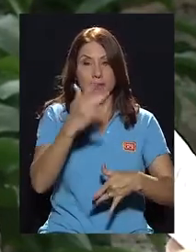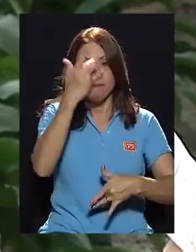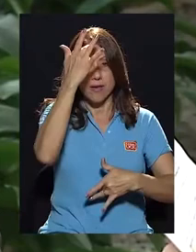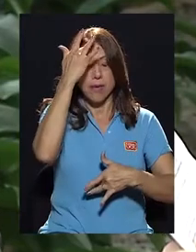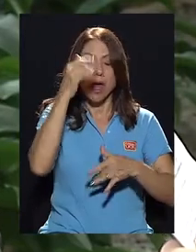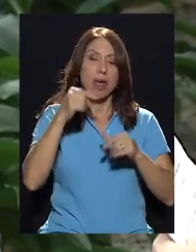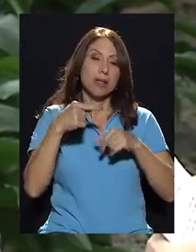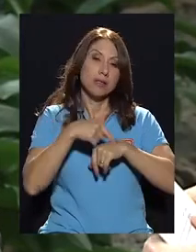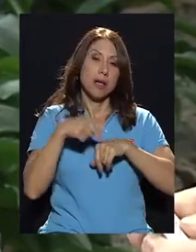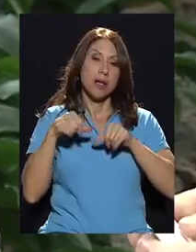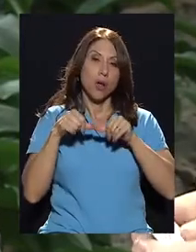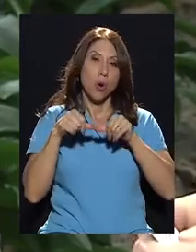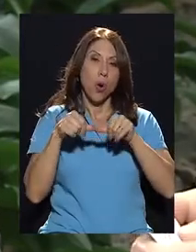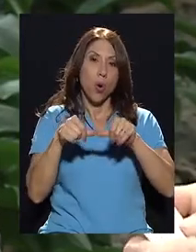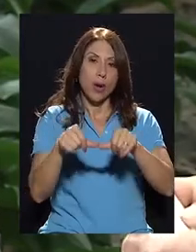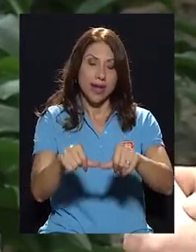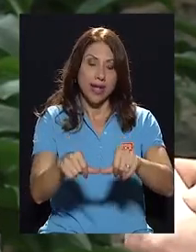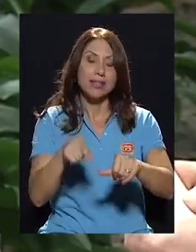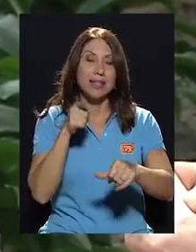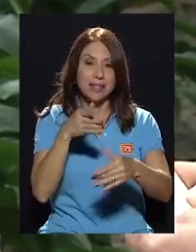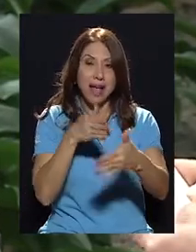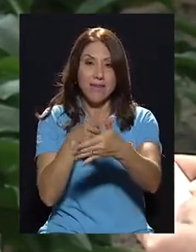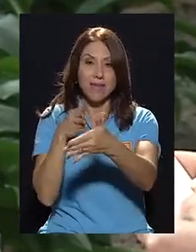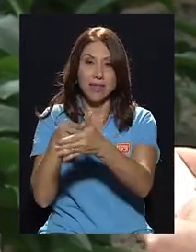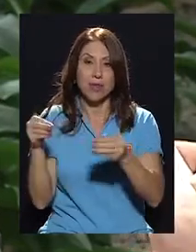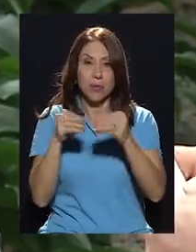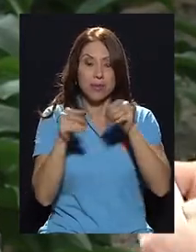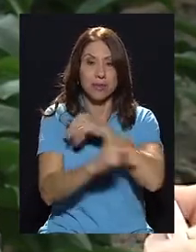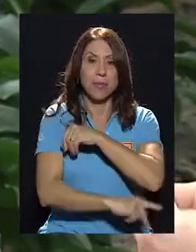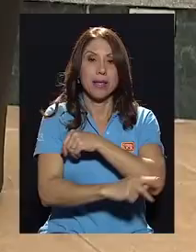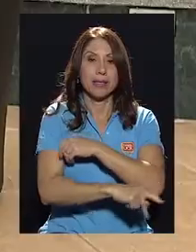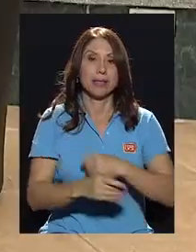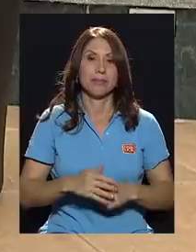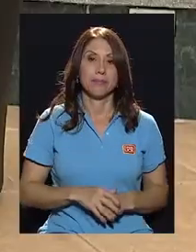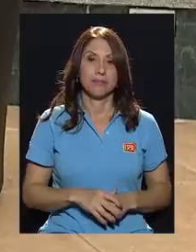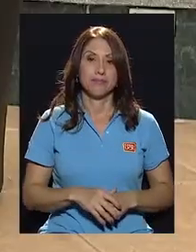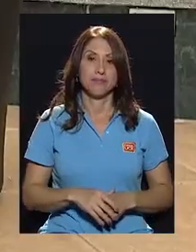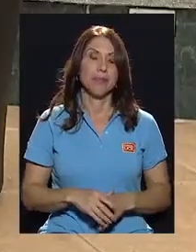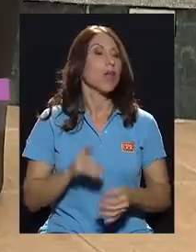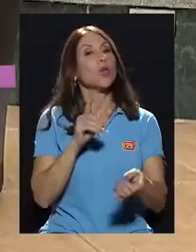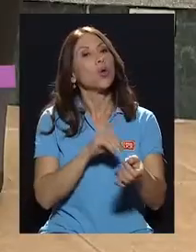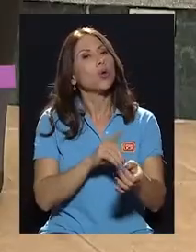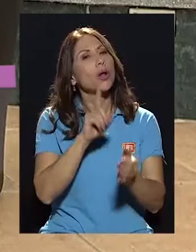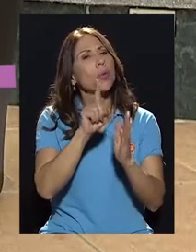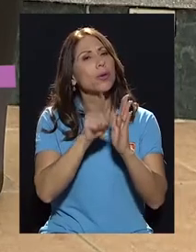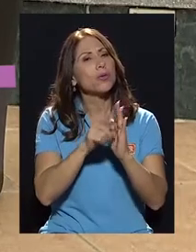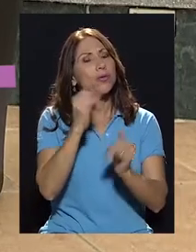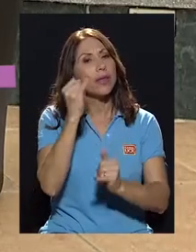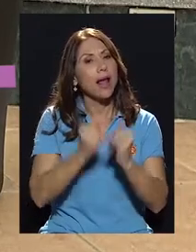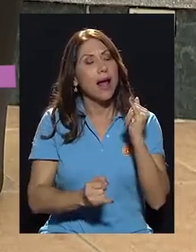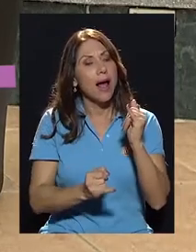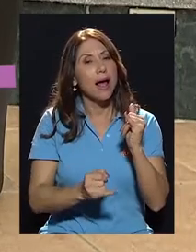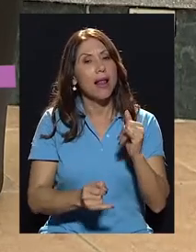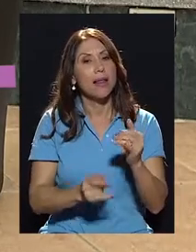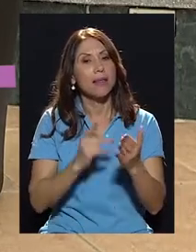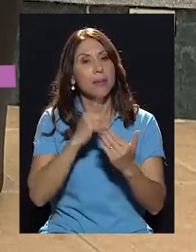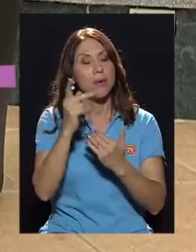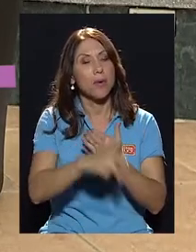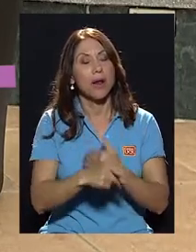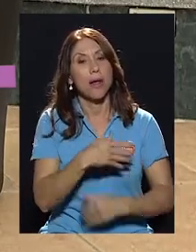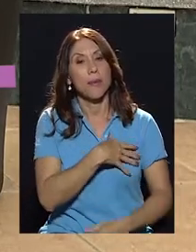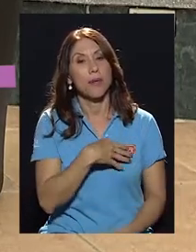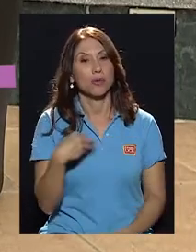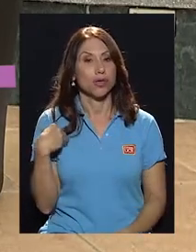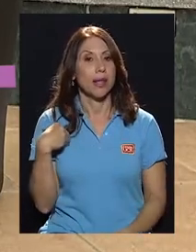y que son las que están afectando más al país. Doctora, nos queda un minuto final del programa y me gustaría